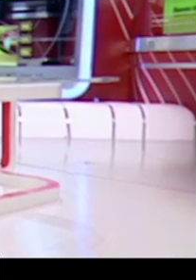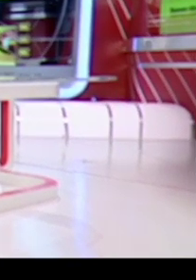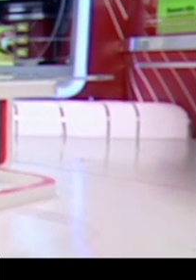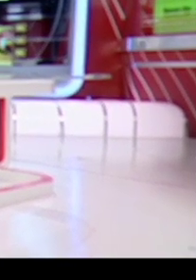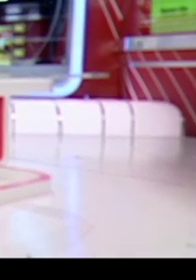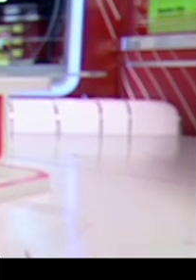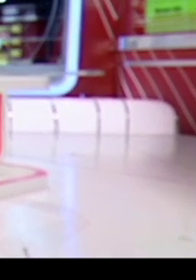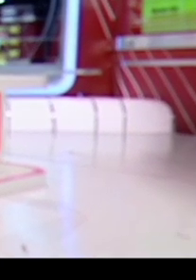Adiós.